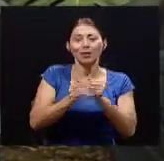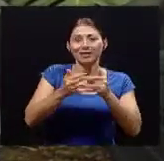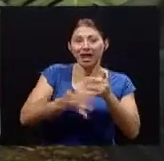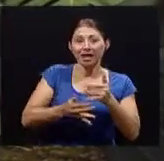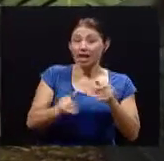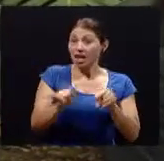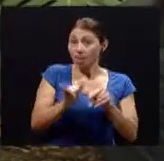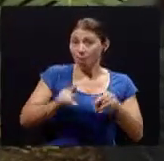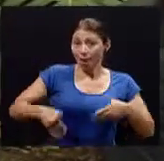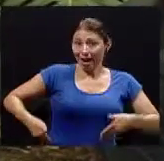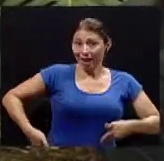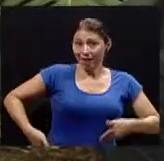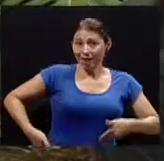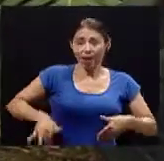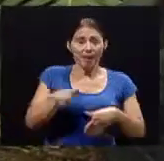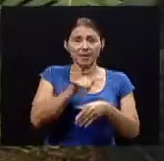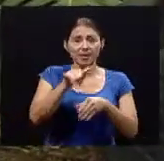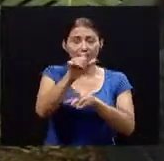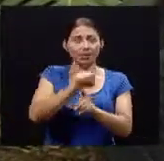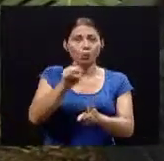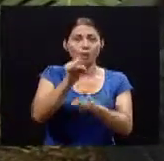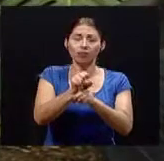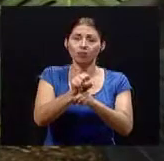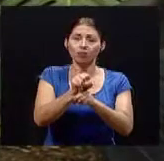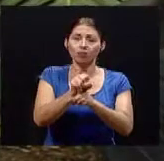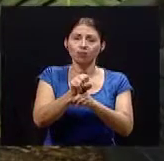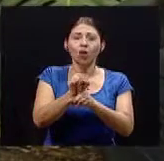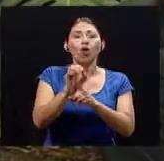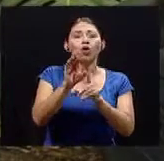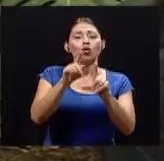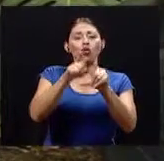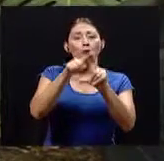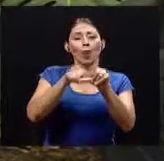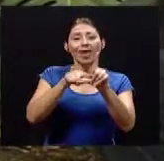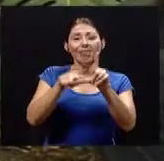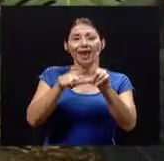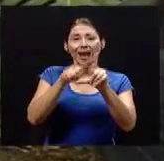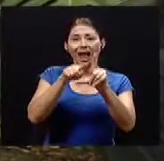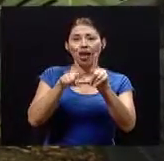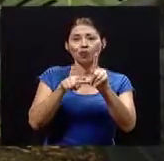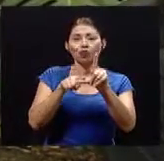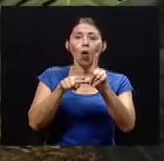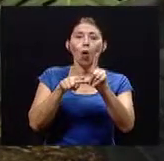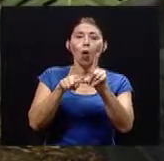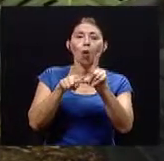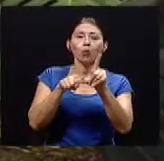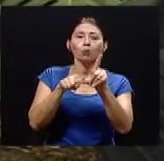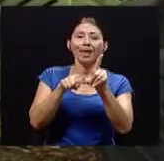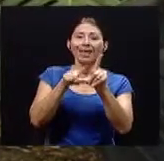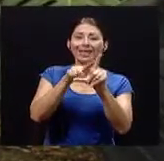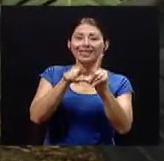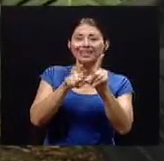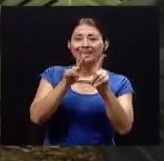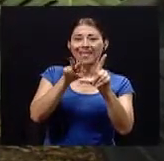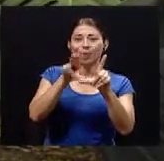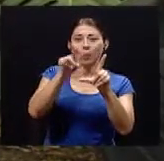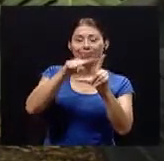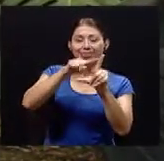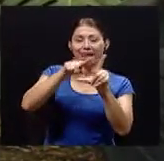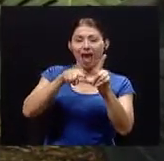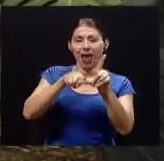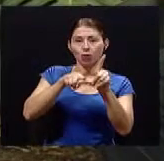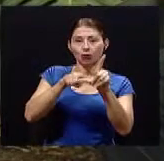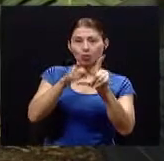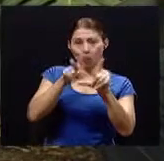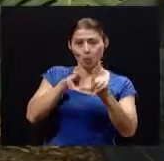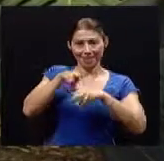términos sencillos como en escuadra como dirían en el campo pero o más hacia atrás de tal manera que la cadera